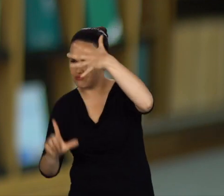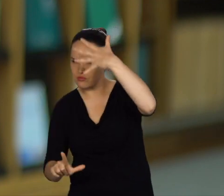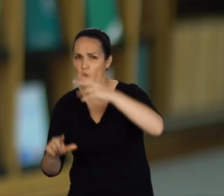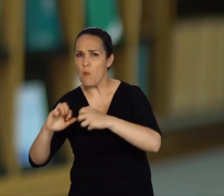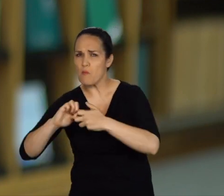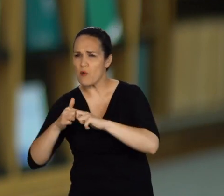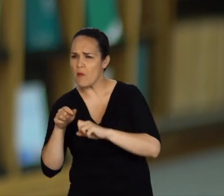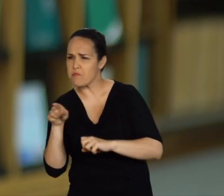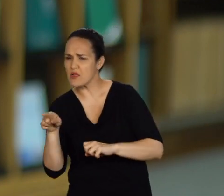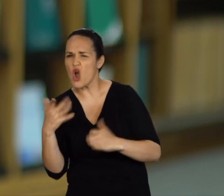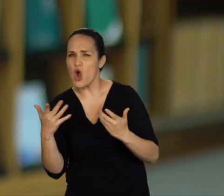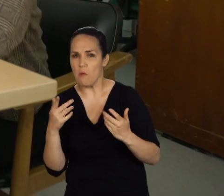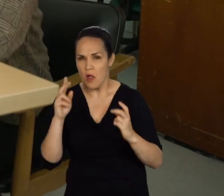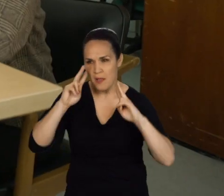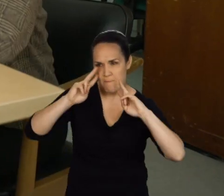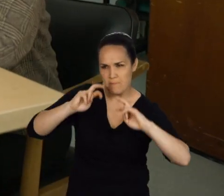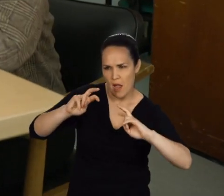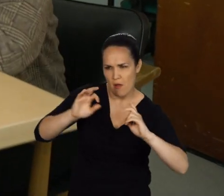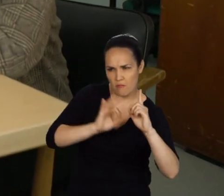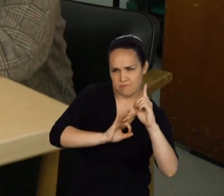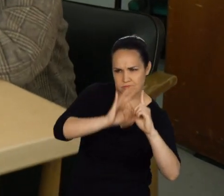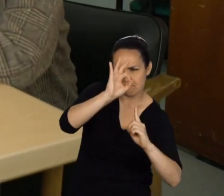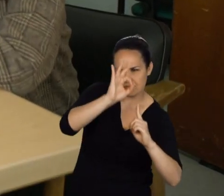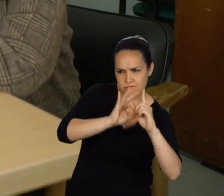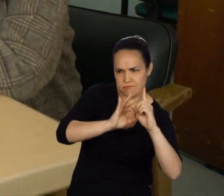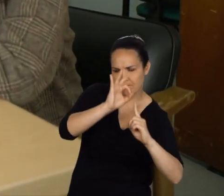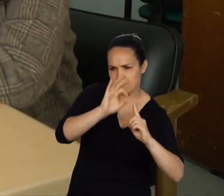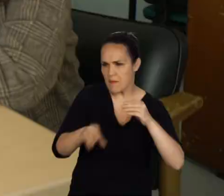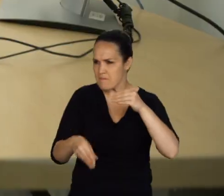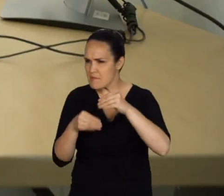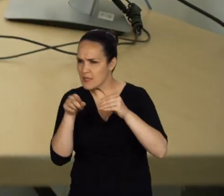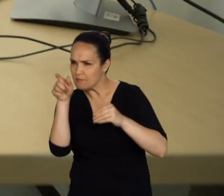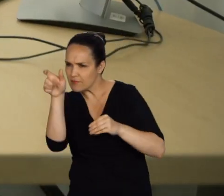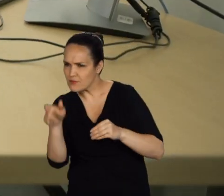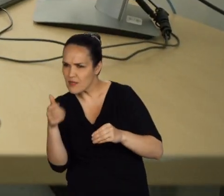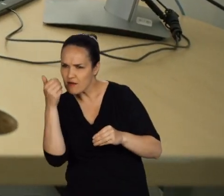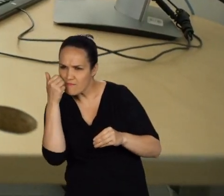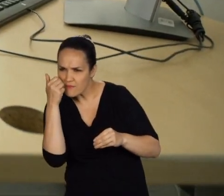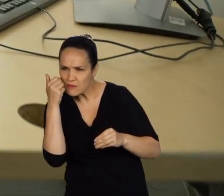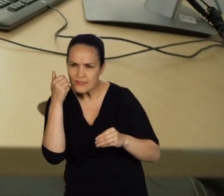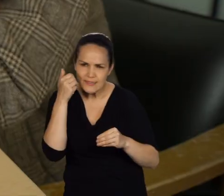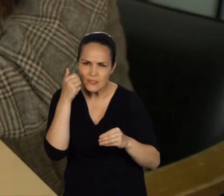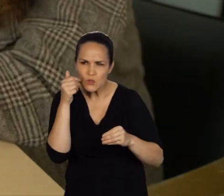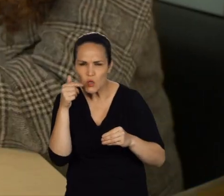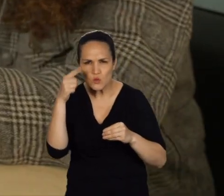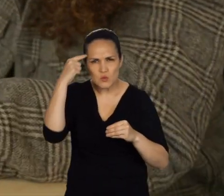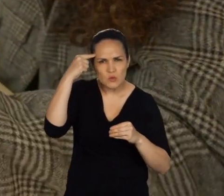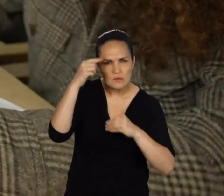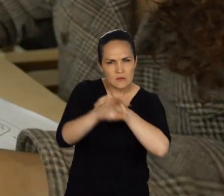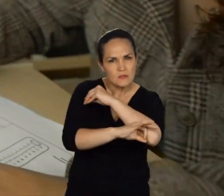podemos detectar tempranamente qué alteraciones emocionales tienen los pacientes oncológicos.